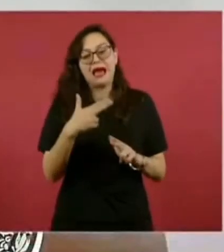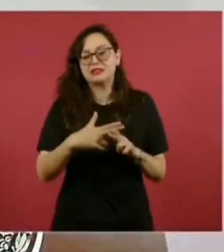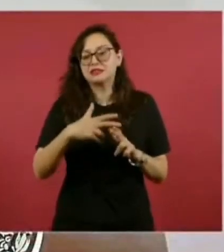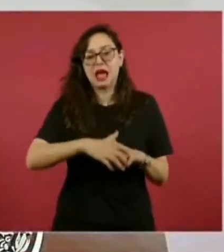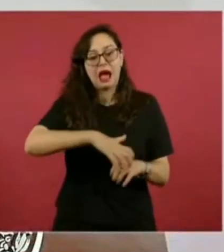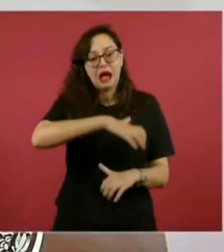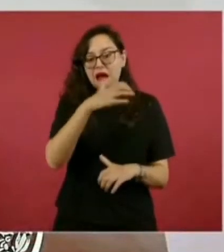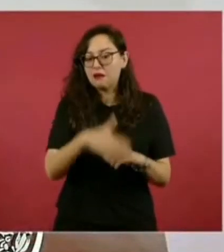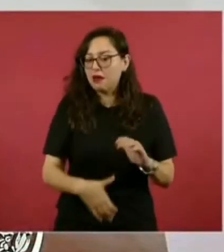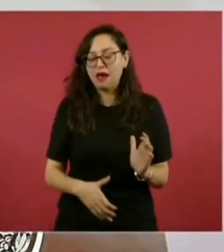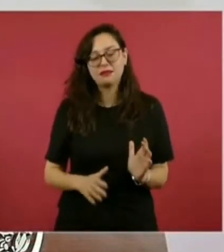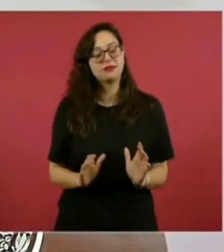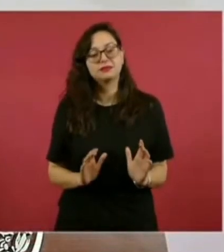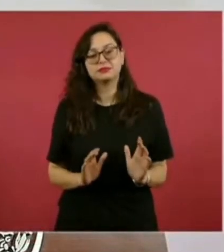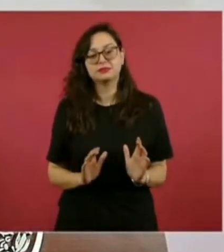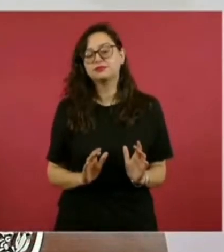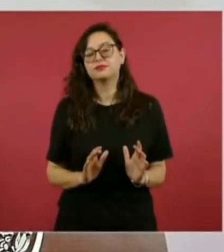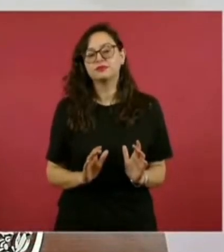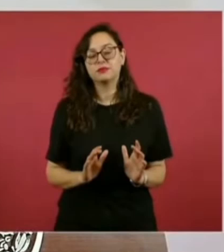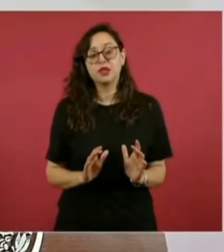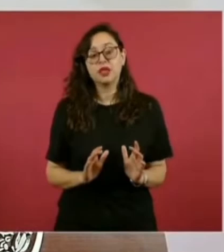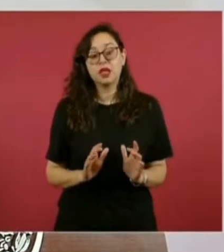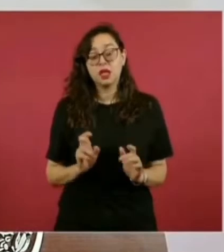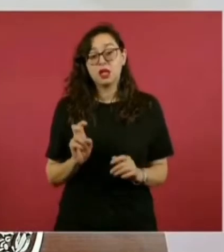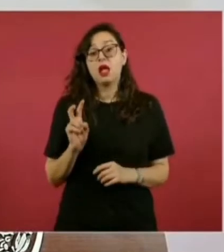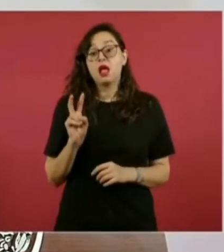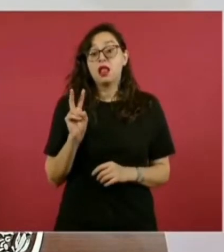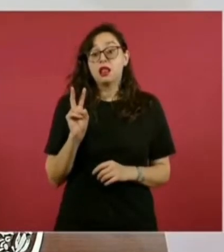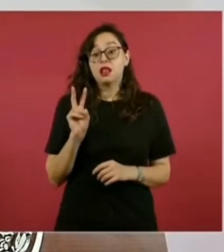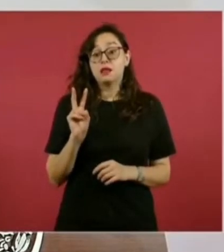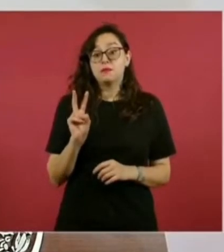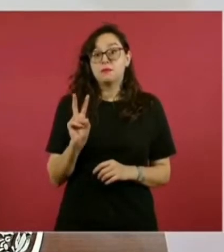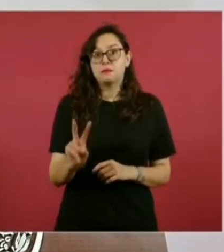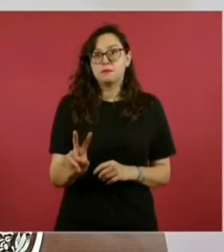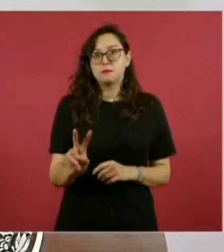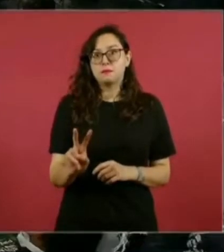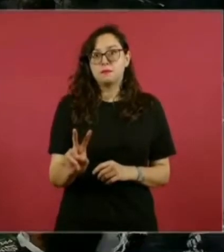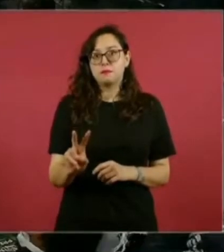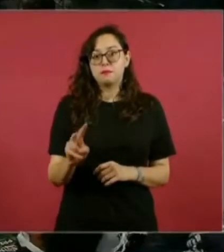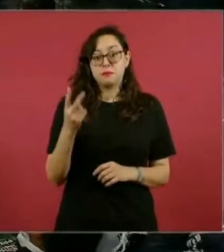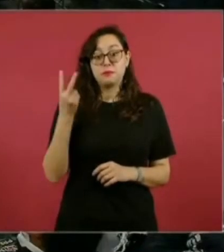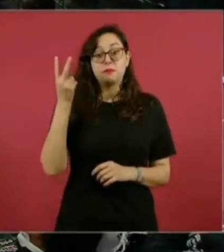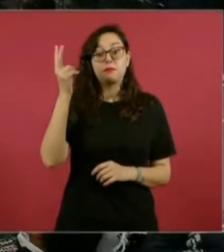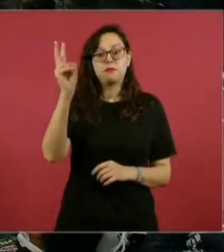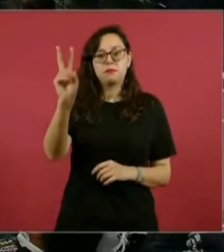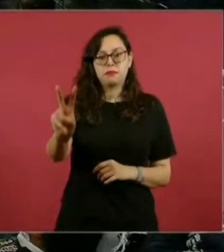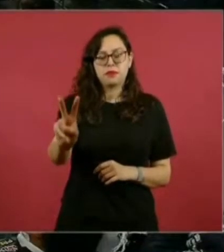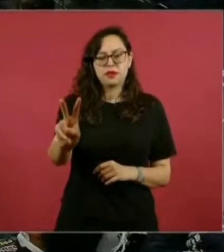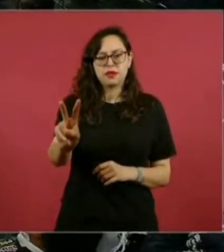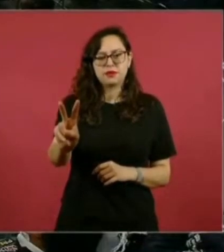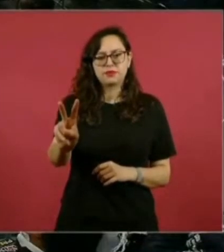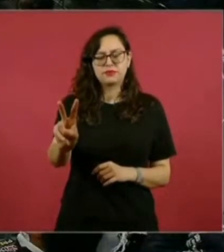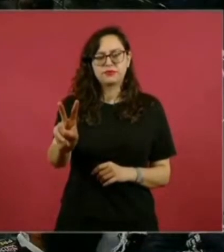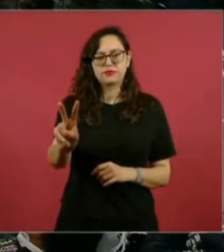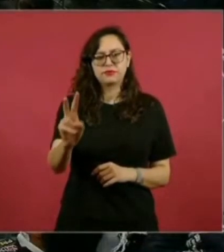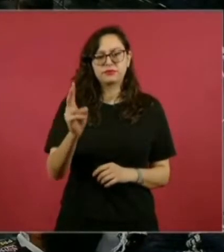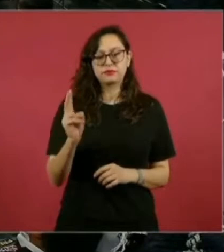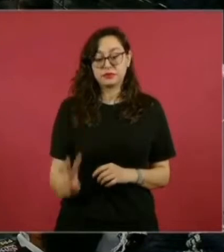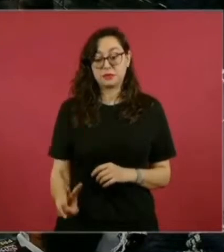el viernes, de este viernes en ocho, vamos a